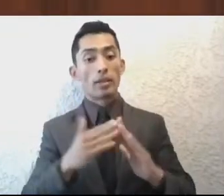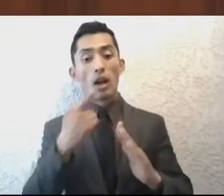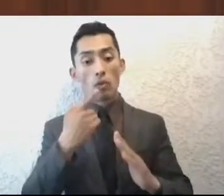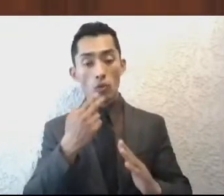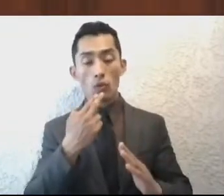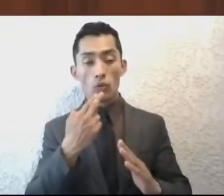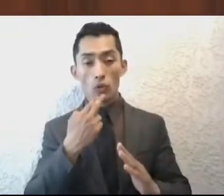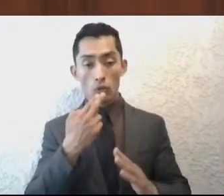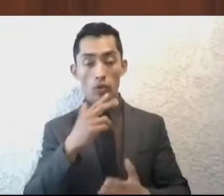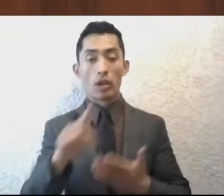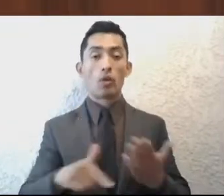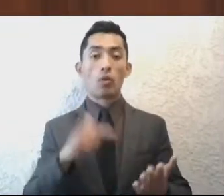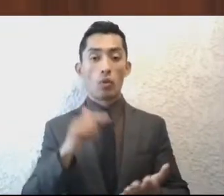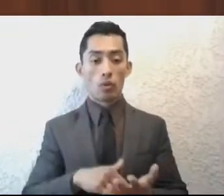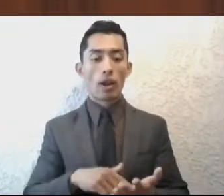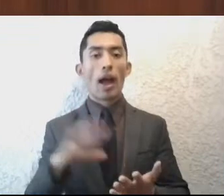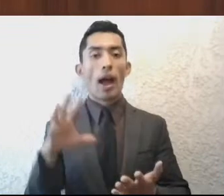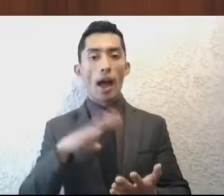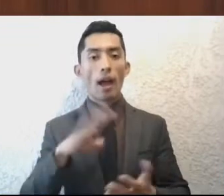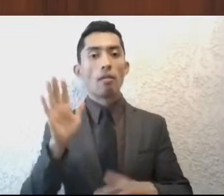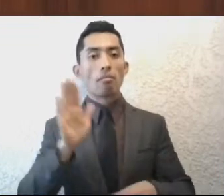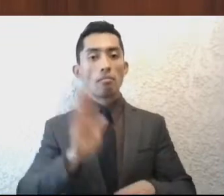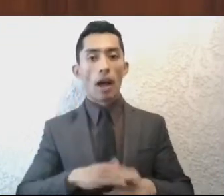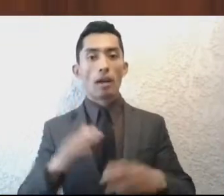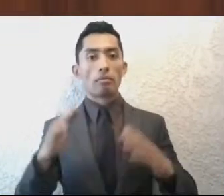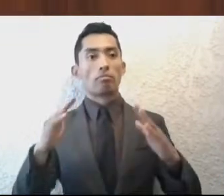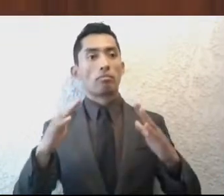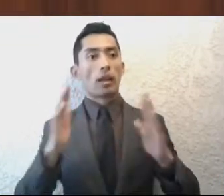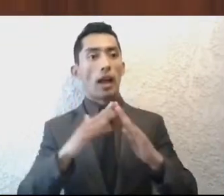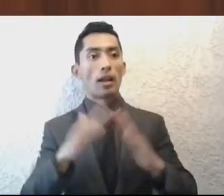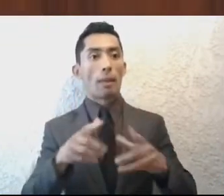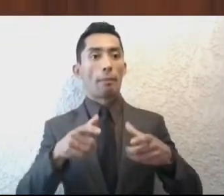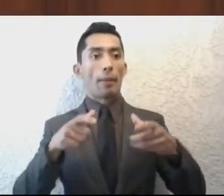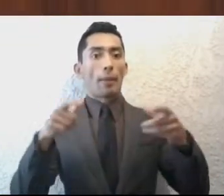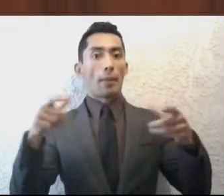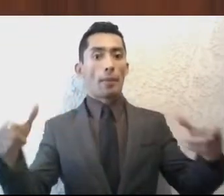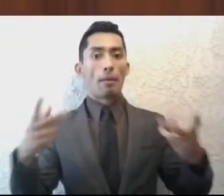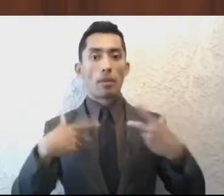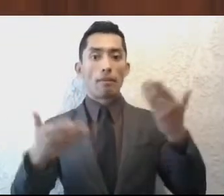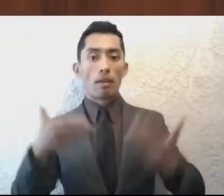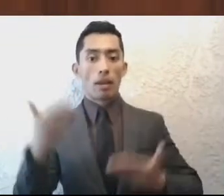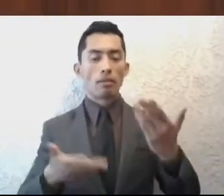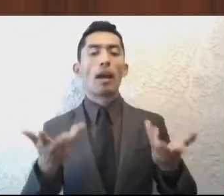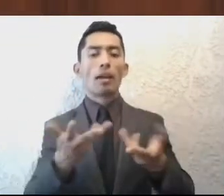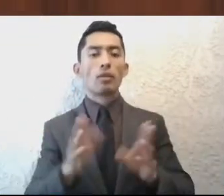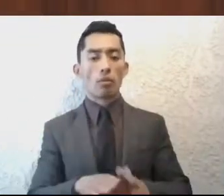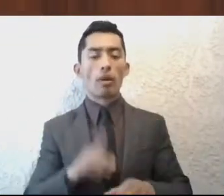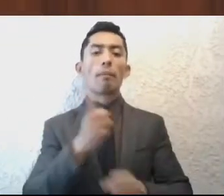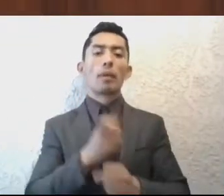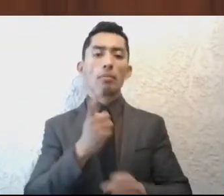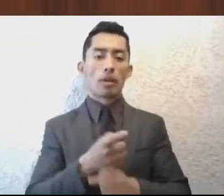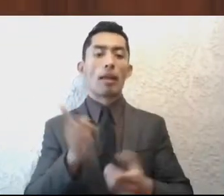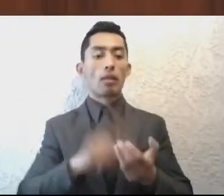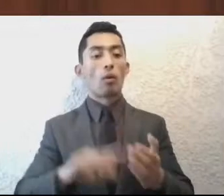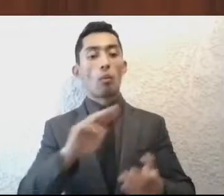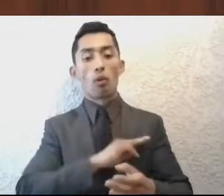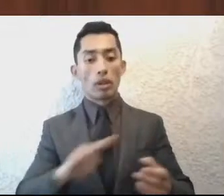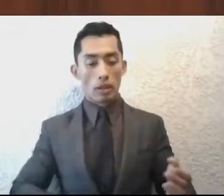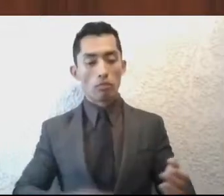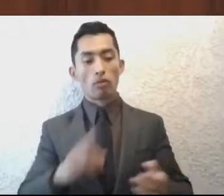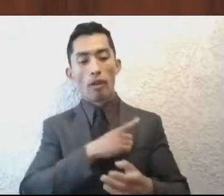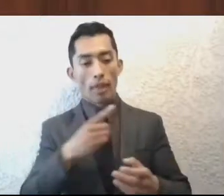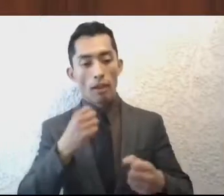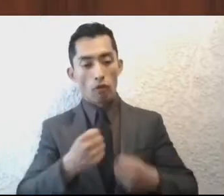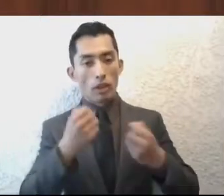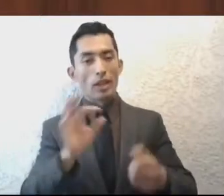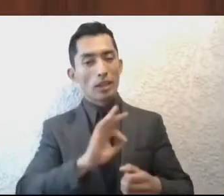mayor crecimiento urbano, insistirle, número uno, tenemos que fortalecer a los municipios en sus eficiencias